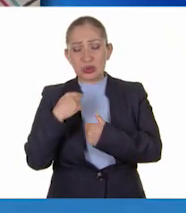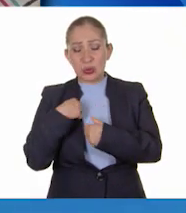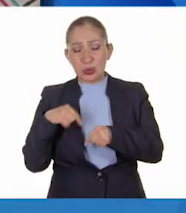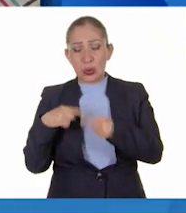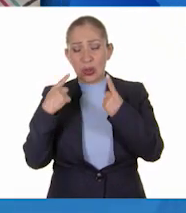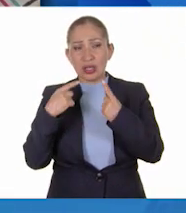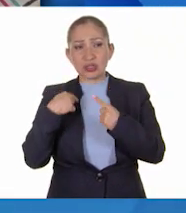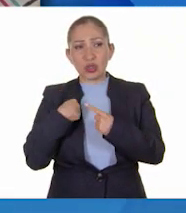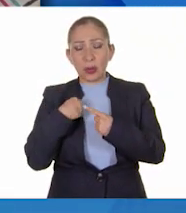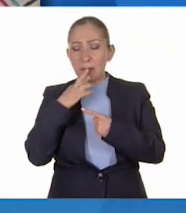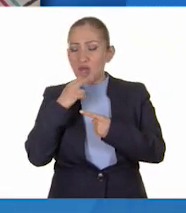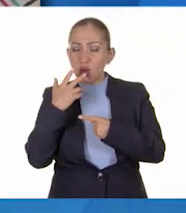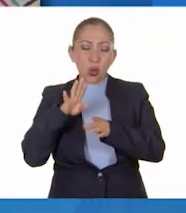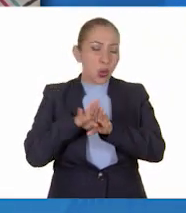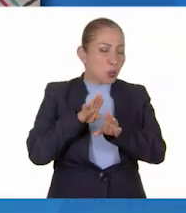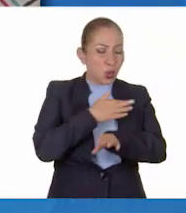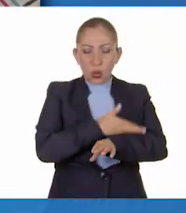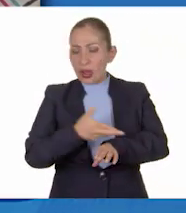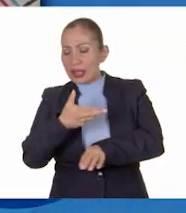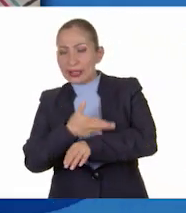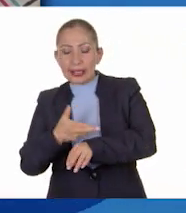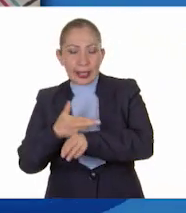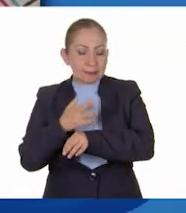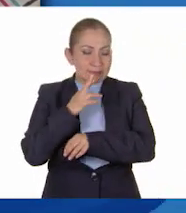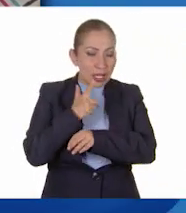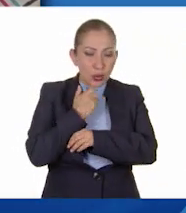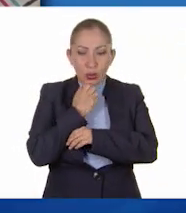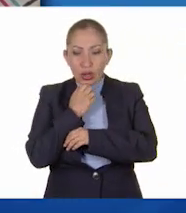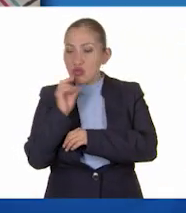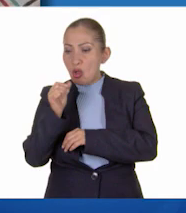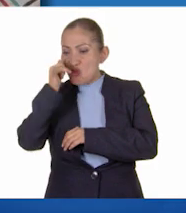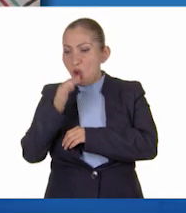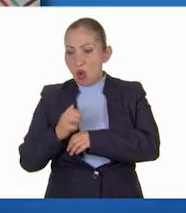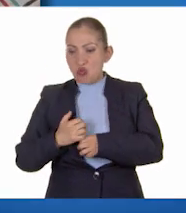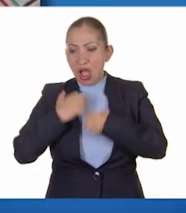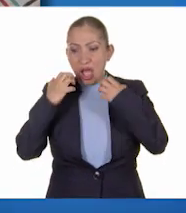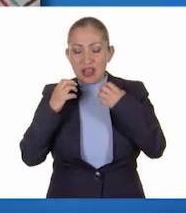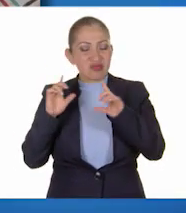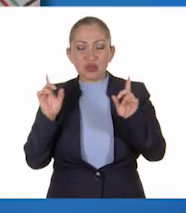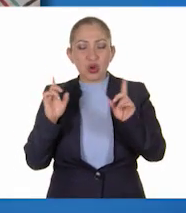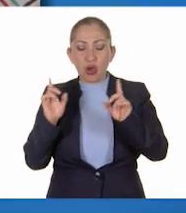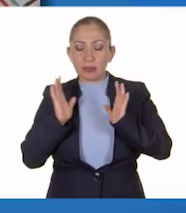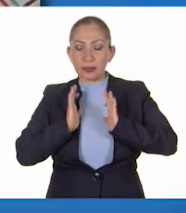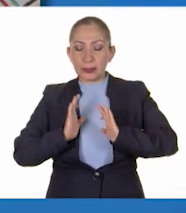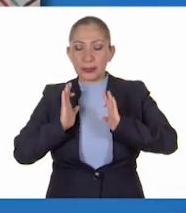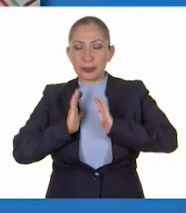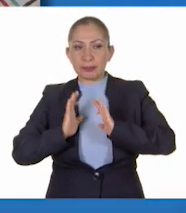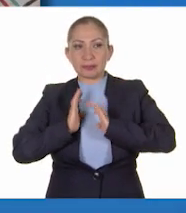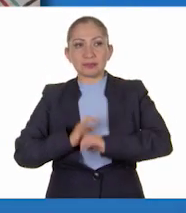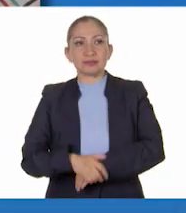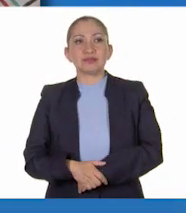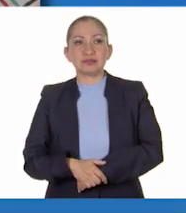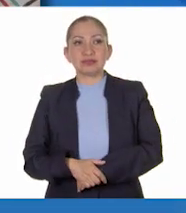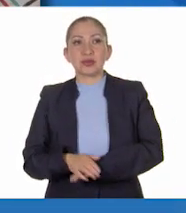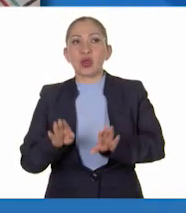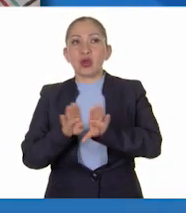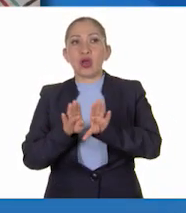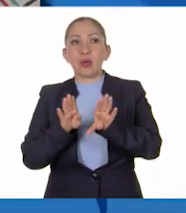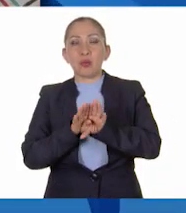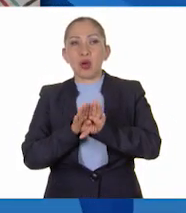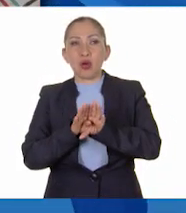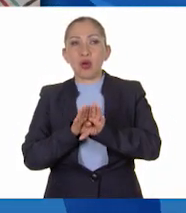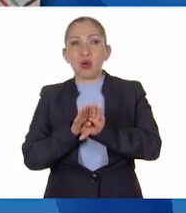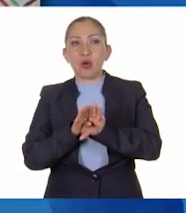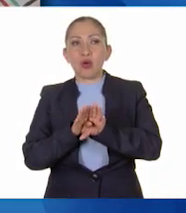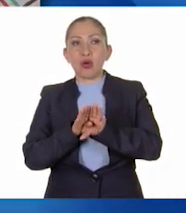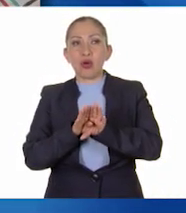Esto buscaría la mejor forma de solucionarlo y no violentamente, sino tranquilamente. Así como decirle